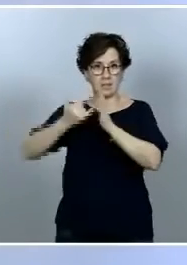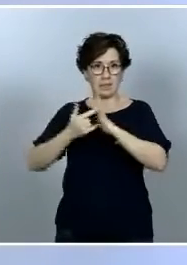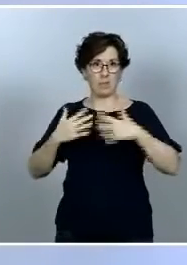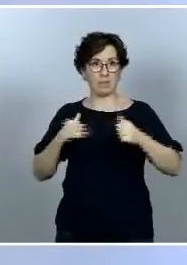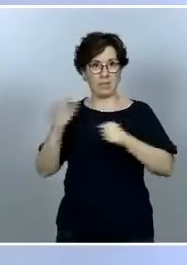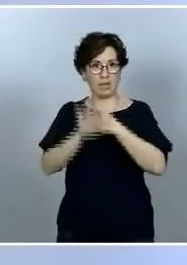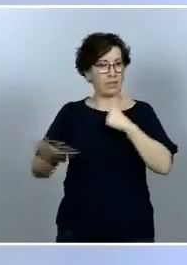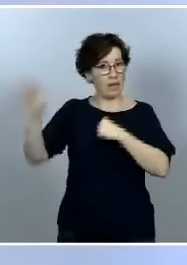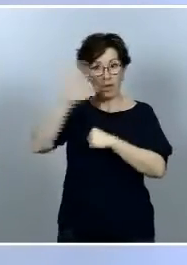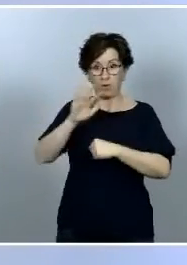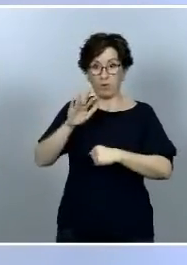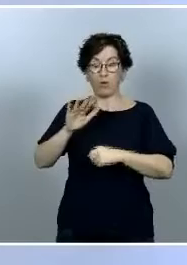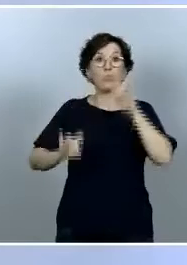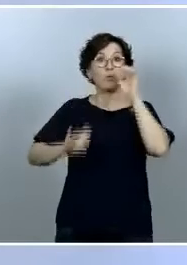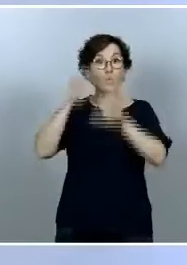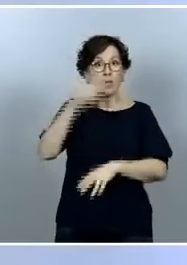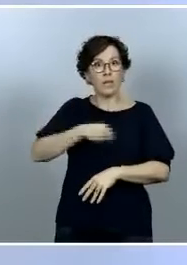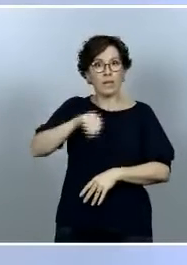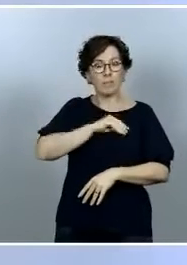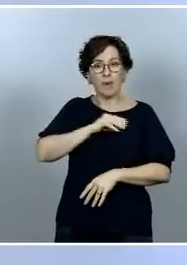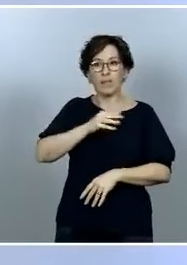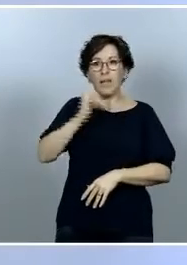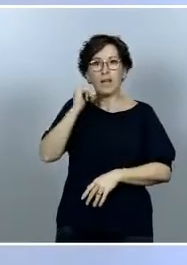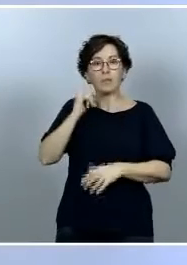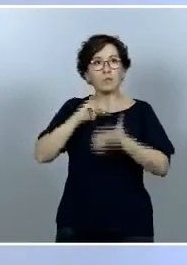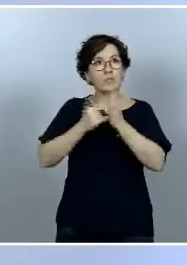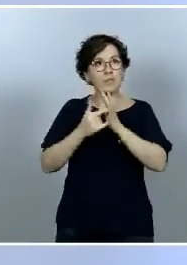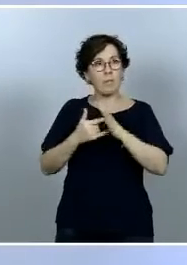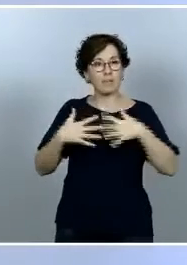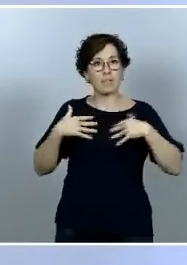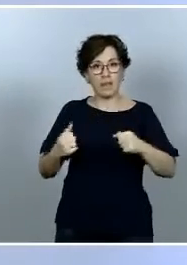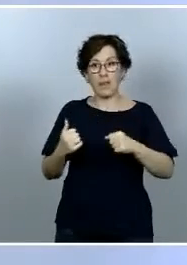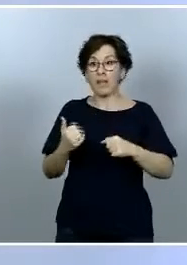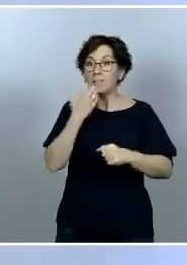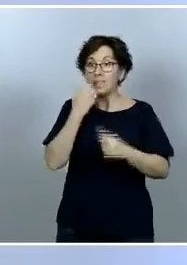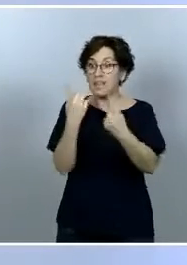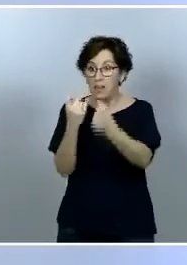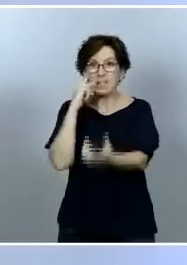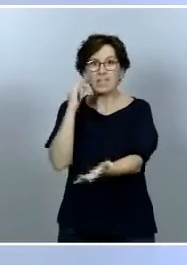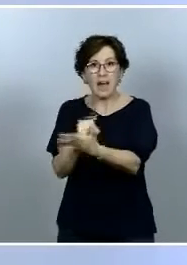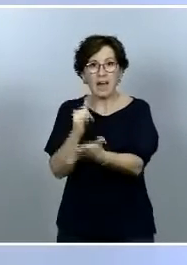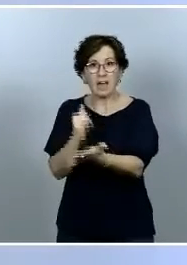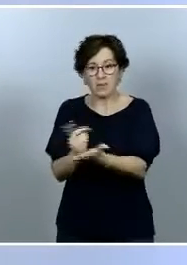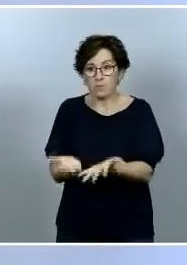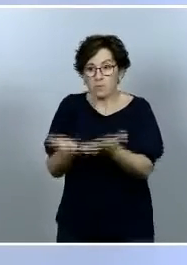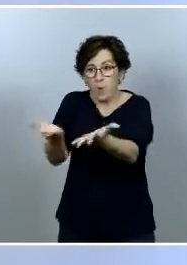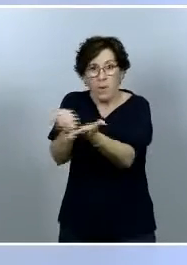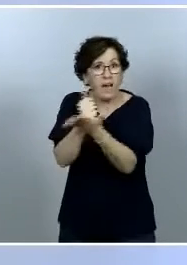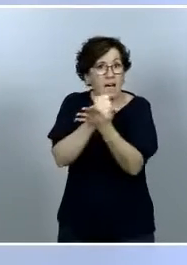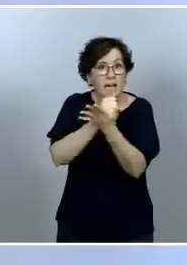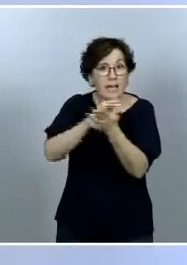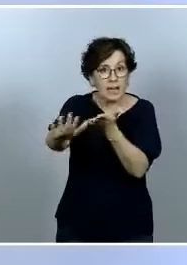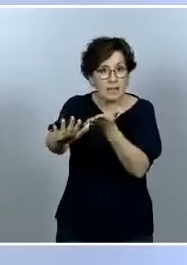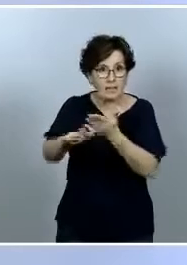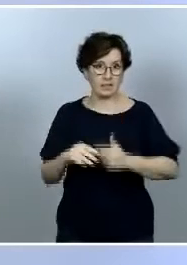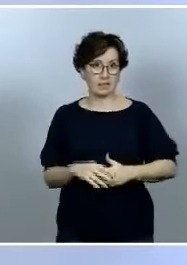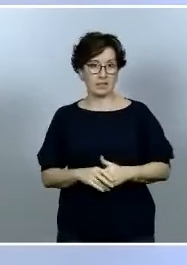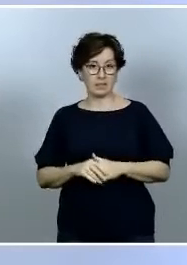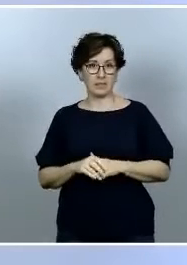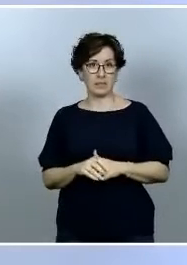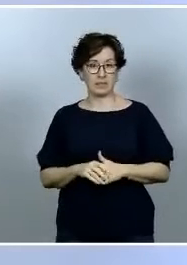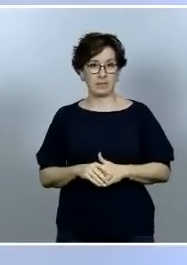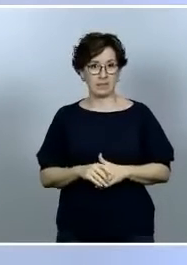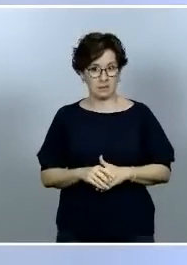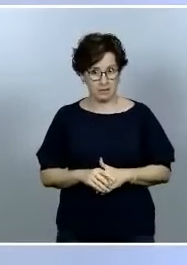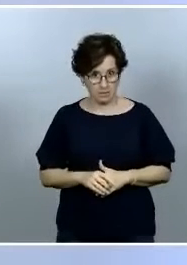garantiza que todo aquel que necesita hacerse un test lo tiene a su disposición de forma gratuita de forma gratuita y también